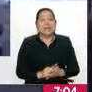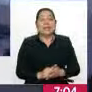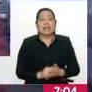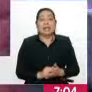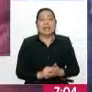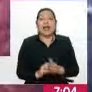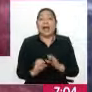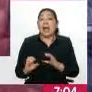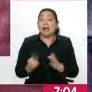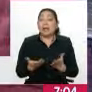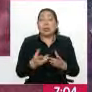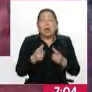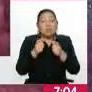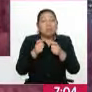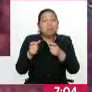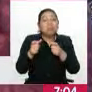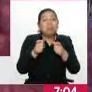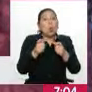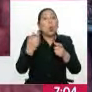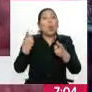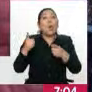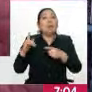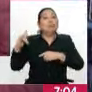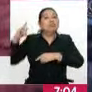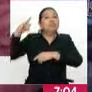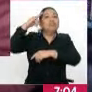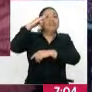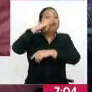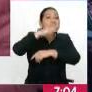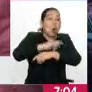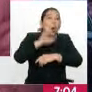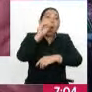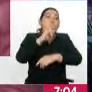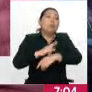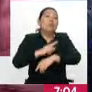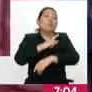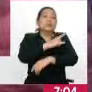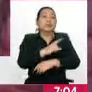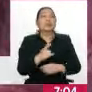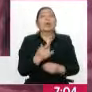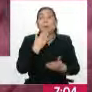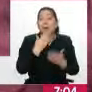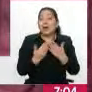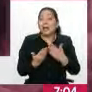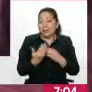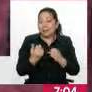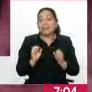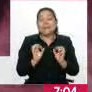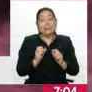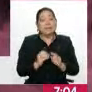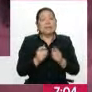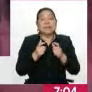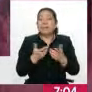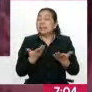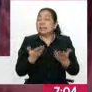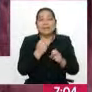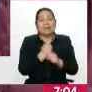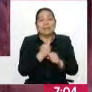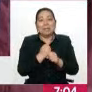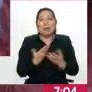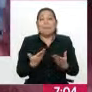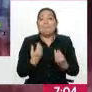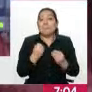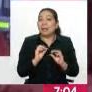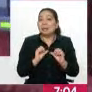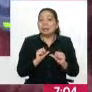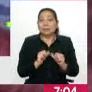realiza un controlador de tránsito aéreo. Sí, correcto. Buenos días. La función principal del controlador es proveer